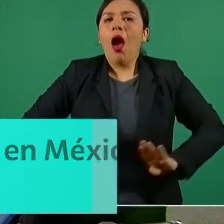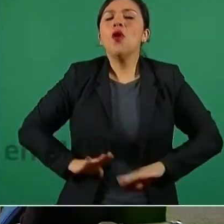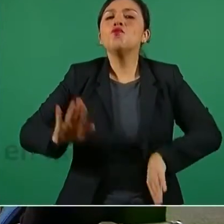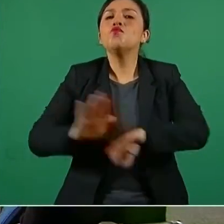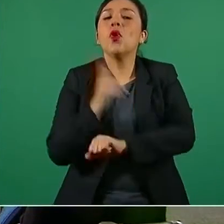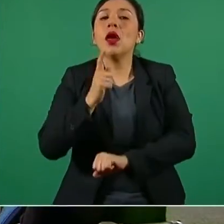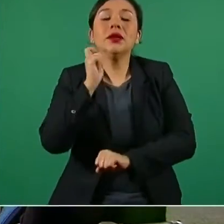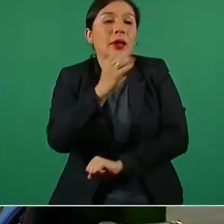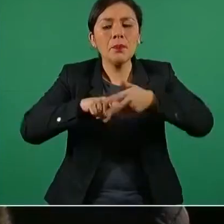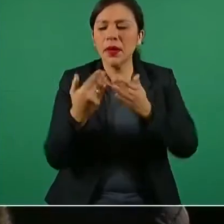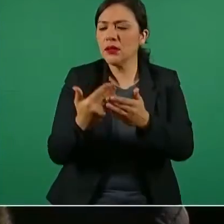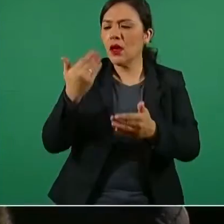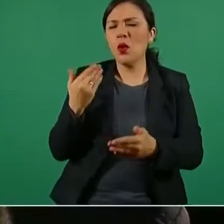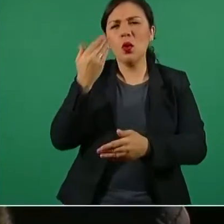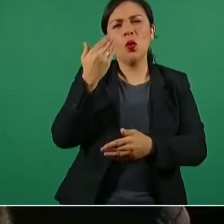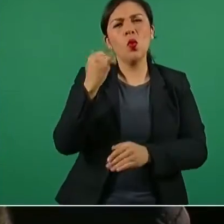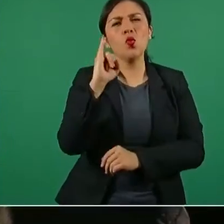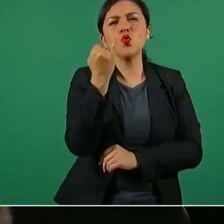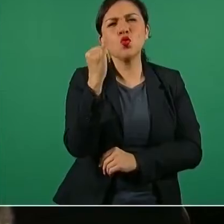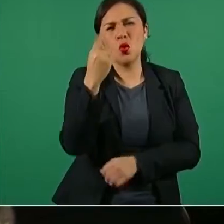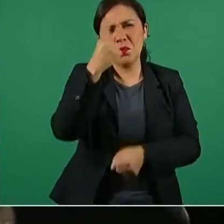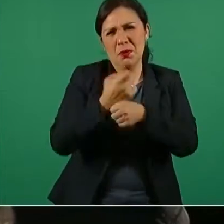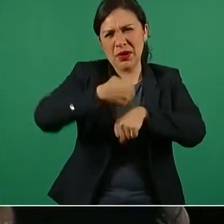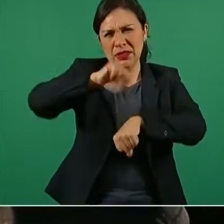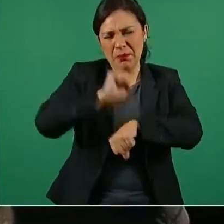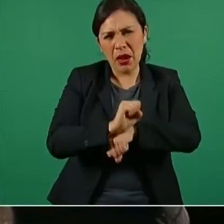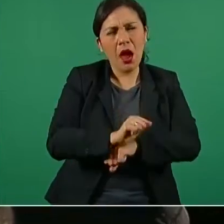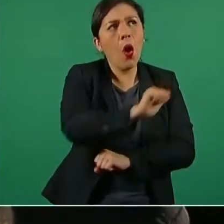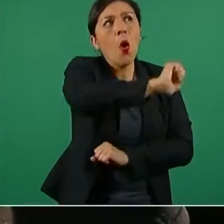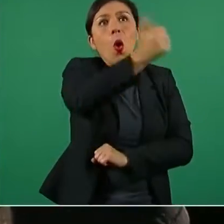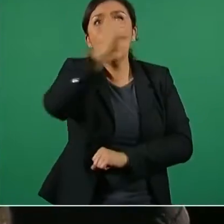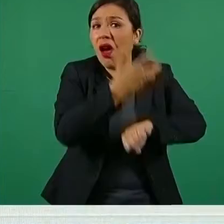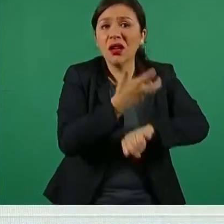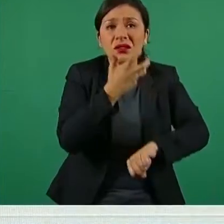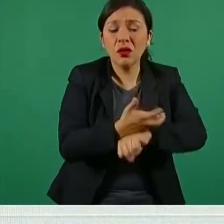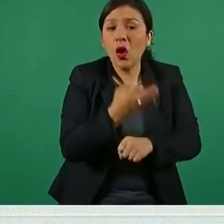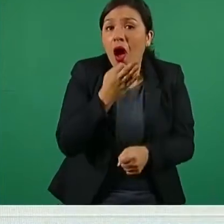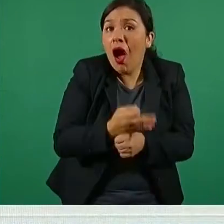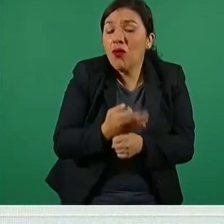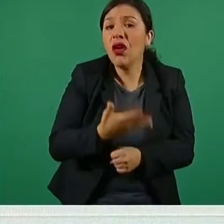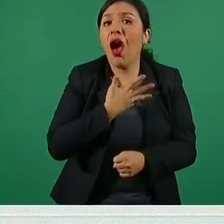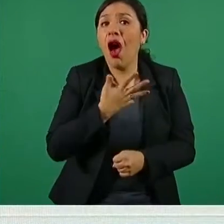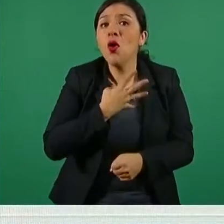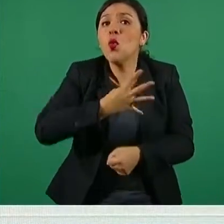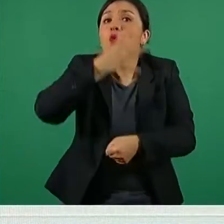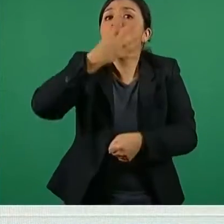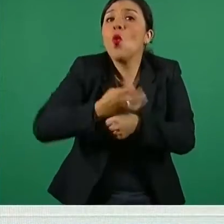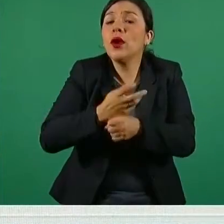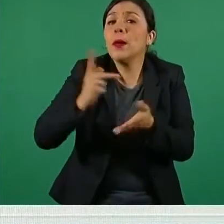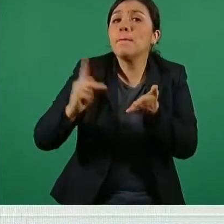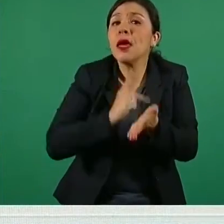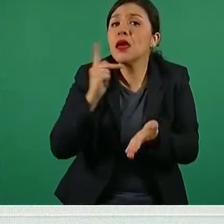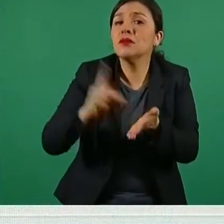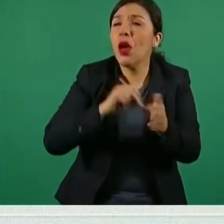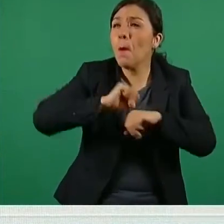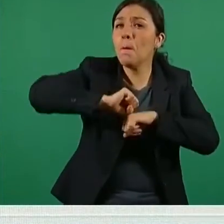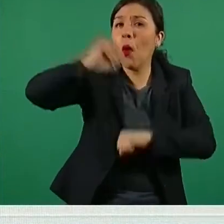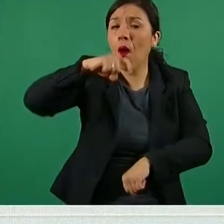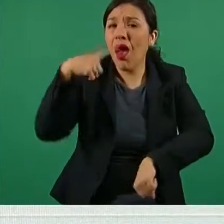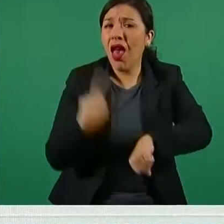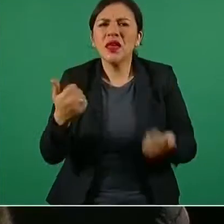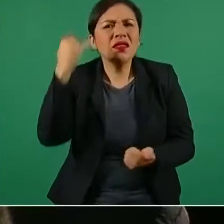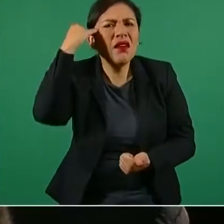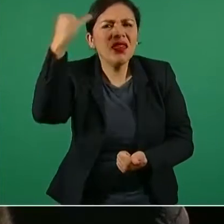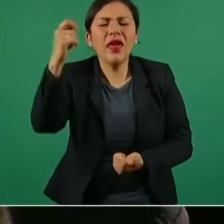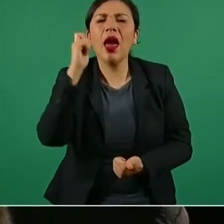López-Gatell Ramírez, durante el pulso de la salud indicó que de tal manera que a pesar de que en el país está viviendo la tercera ola, no se han